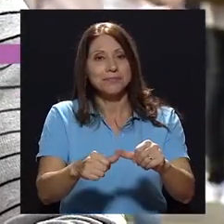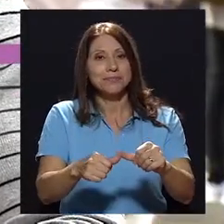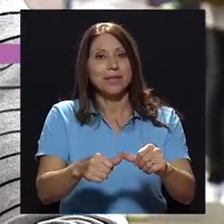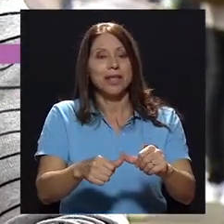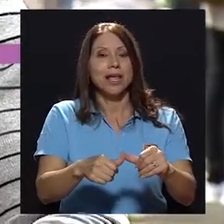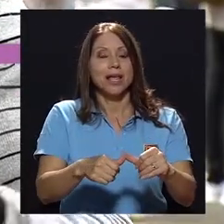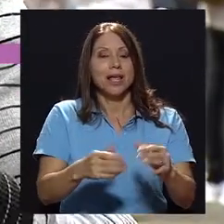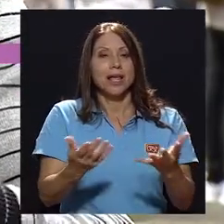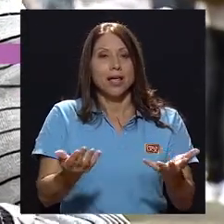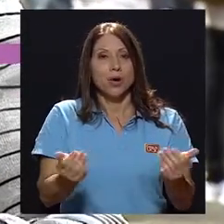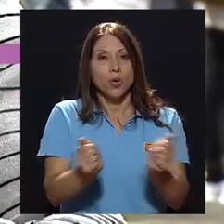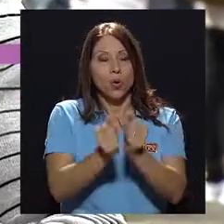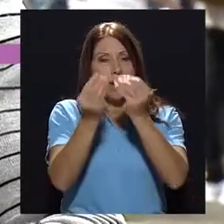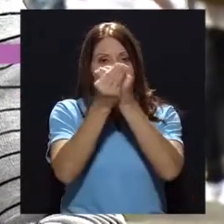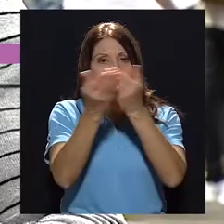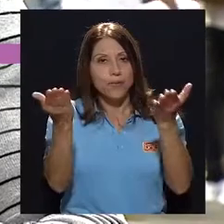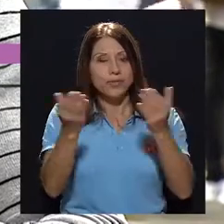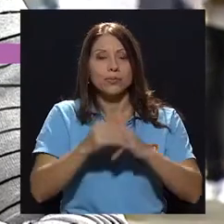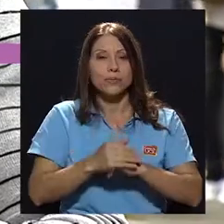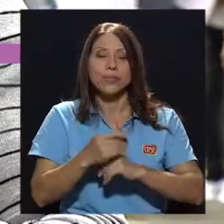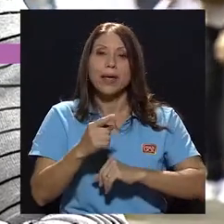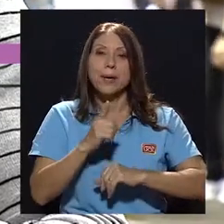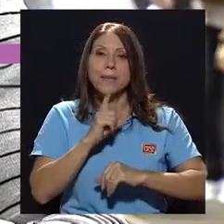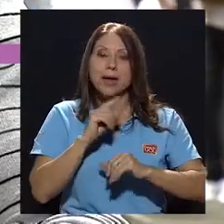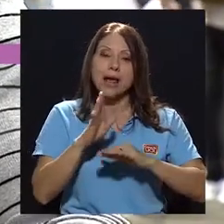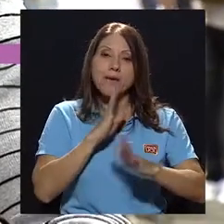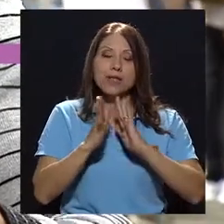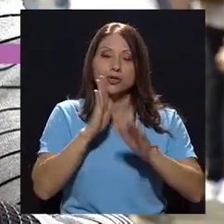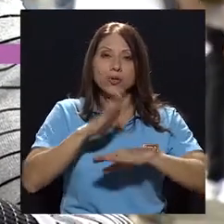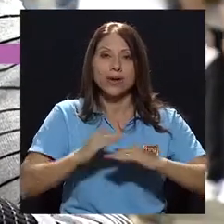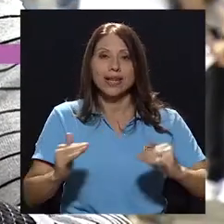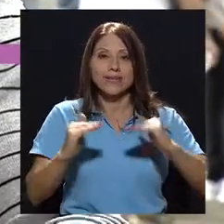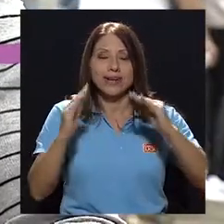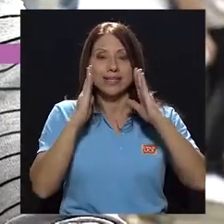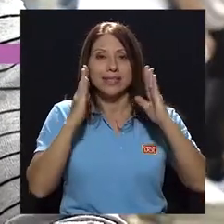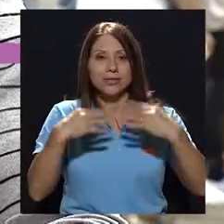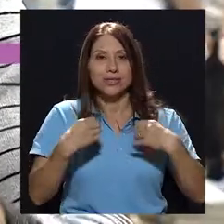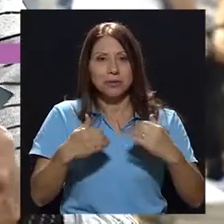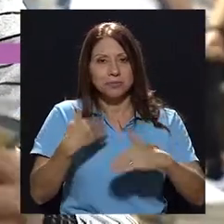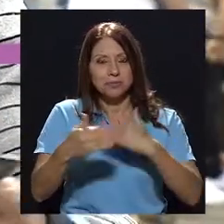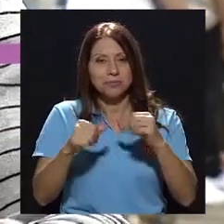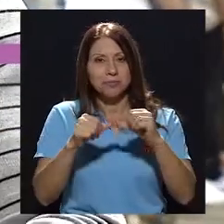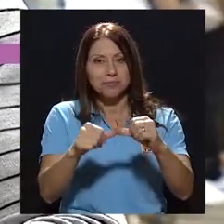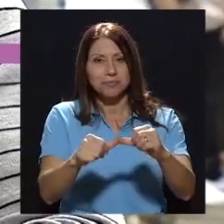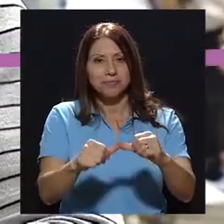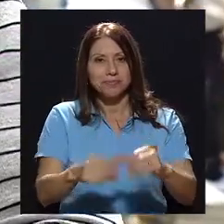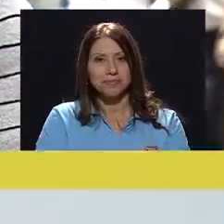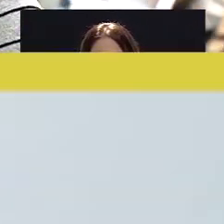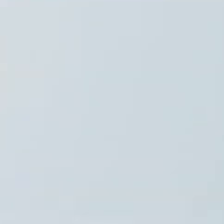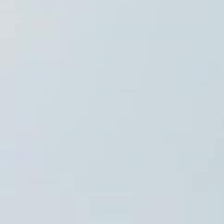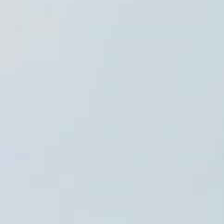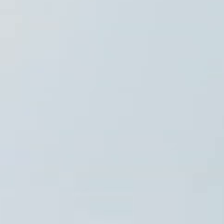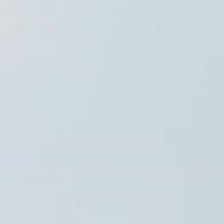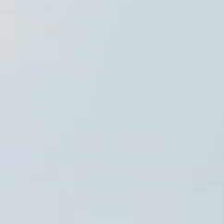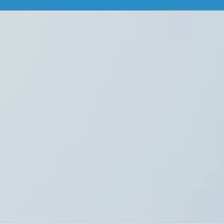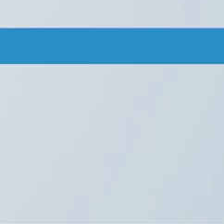después de esta información, comentándoles sobre los niveles de atención de salud. Ya casi regresamos.